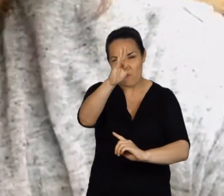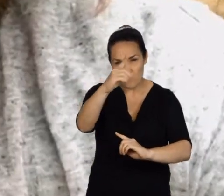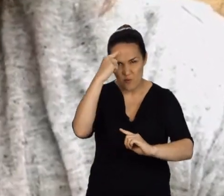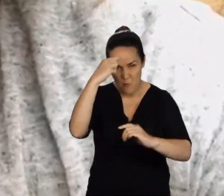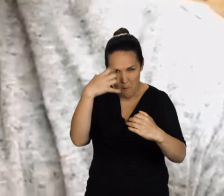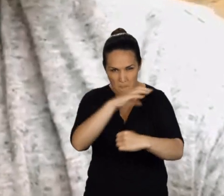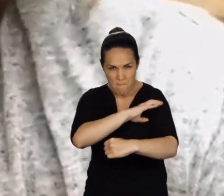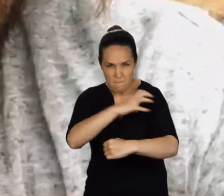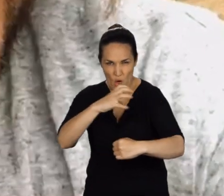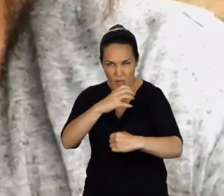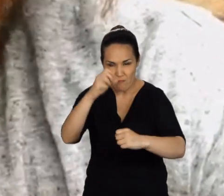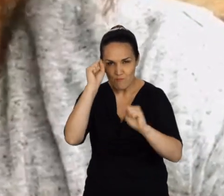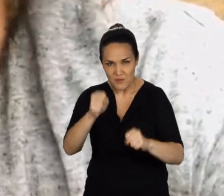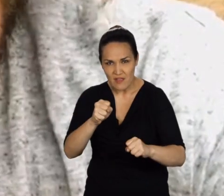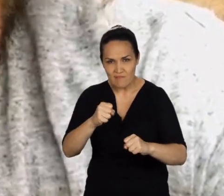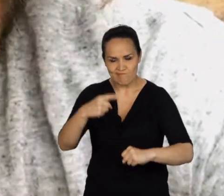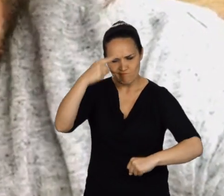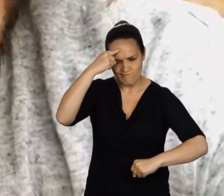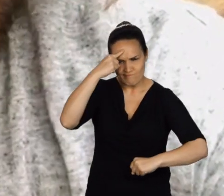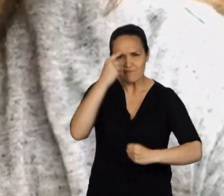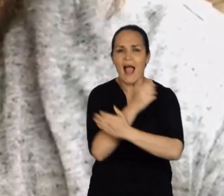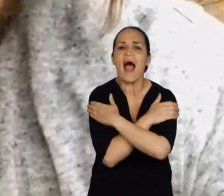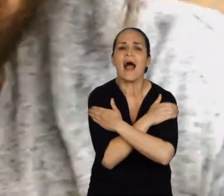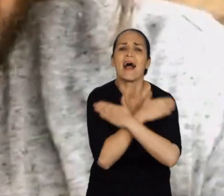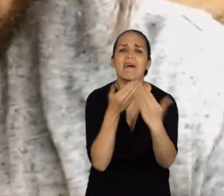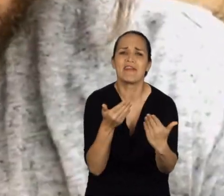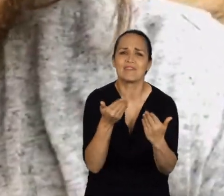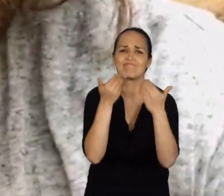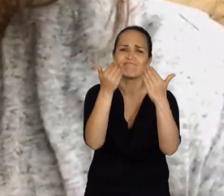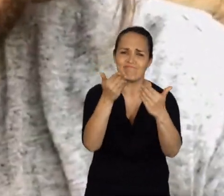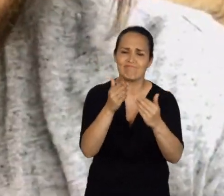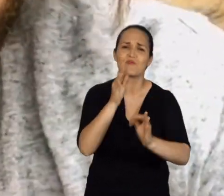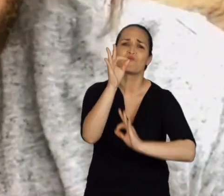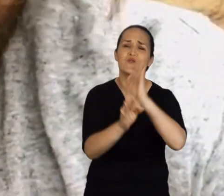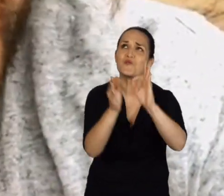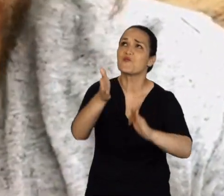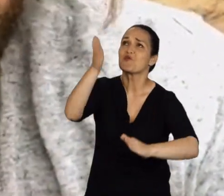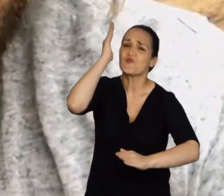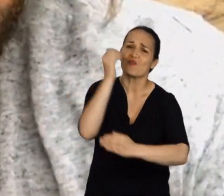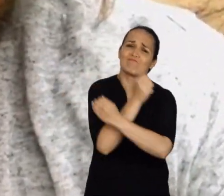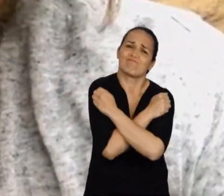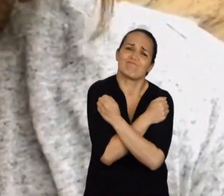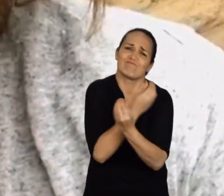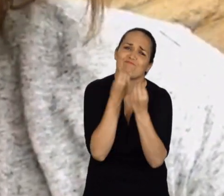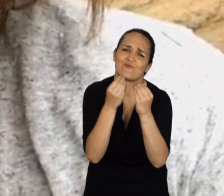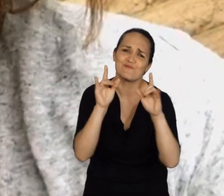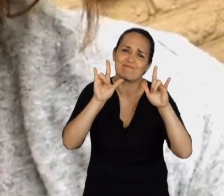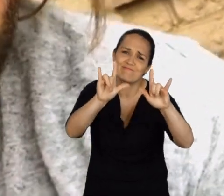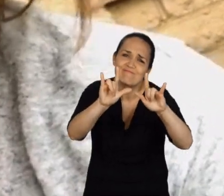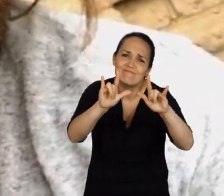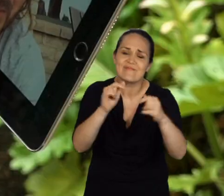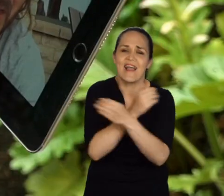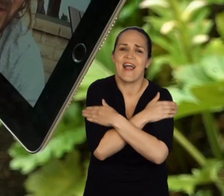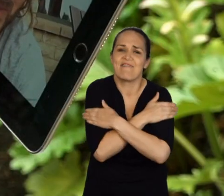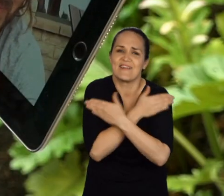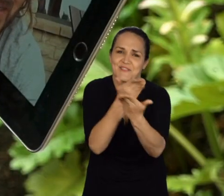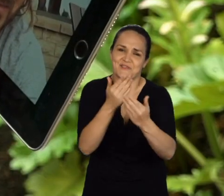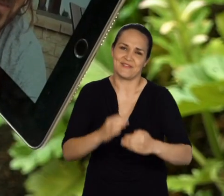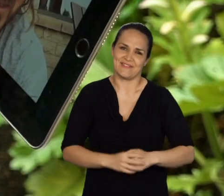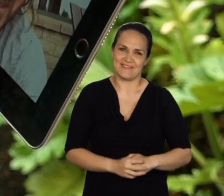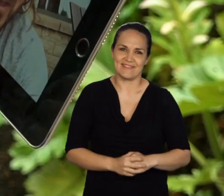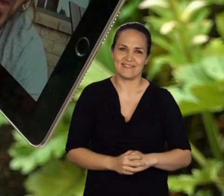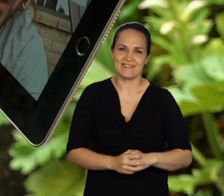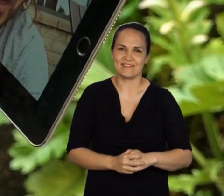poderosamente, si se puede decir. Te mando un abrazo, hermano, Dios te cuide y te guarde, te quiero mucho. Un abrazo grande para vos,